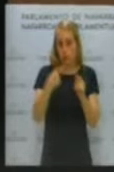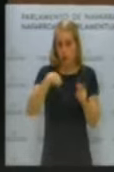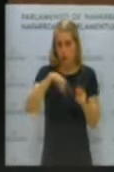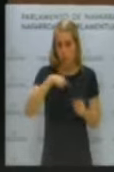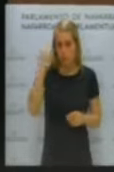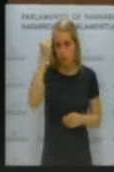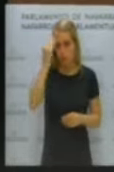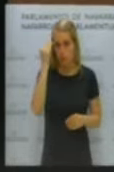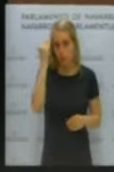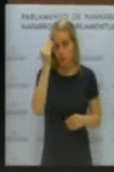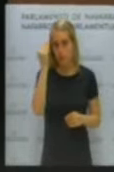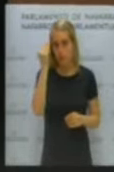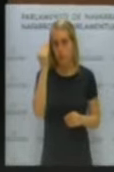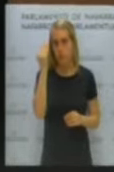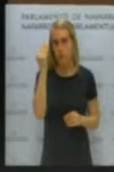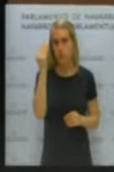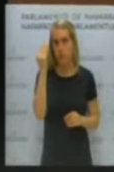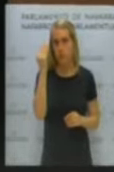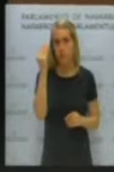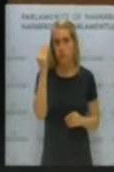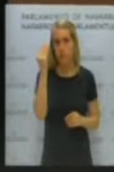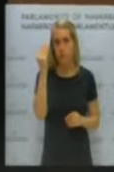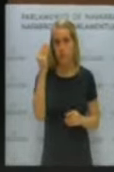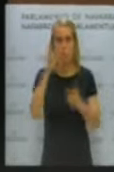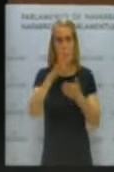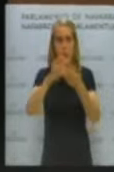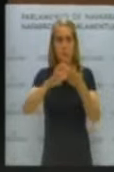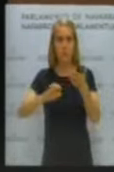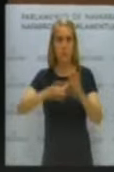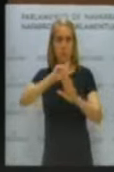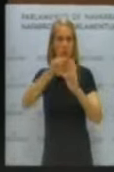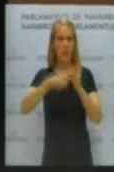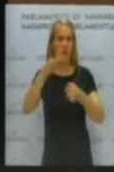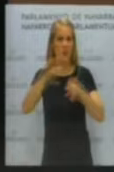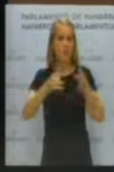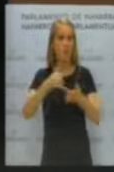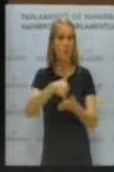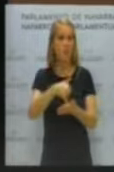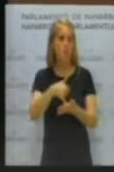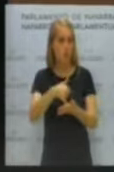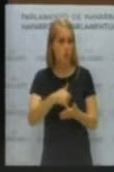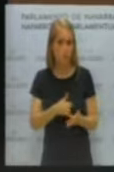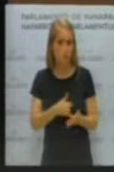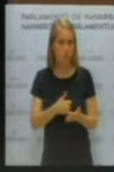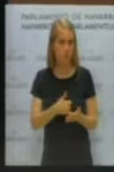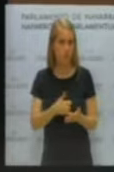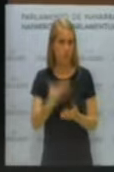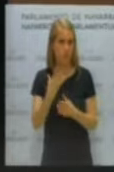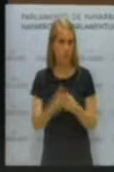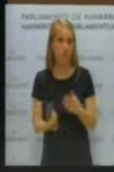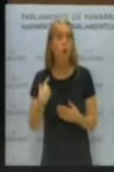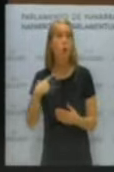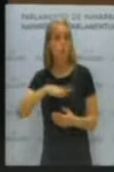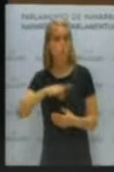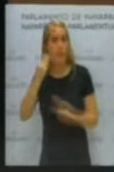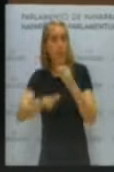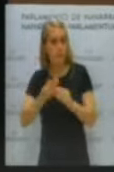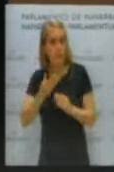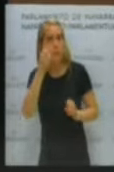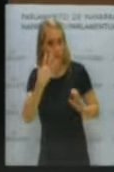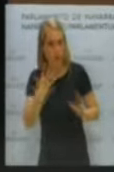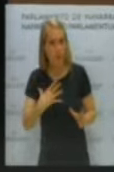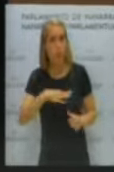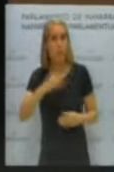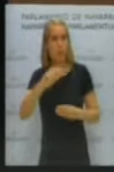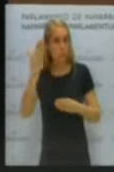se trata de un texto legal jurídicamente flojo y defectuoso. Y lo podían haber hecho bien, y lo podíamos haber hecho bien,